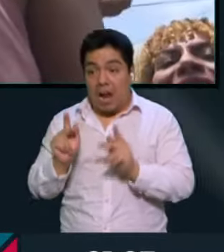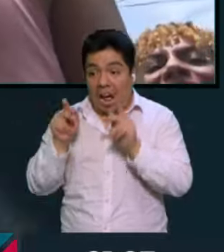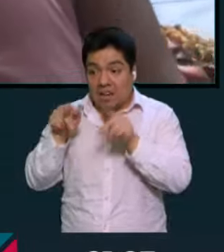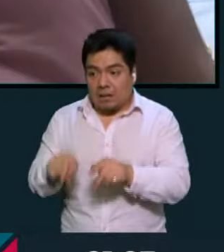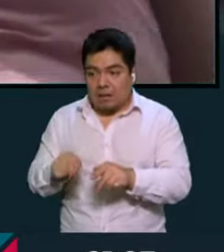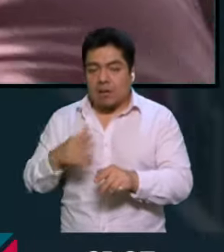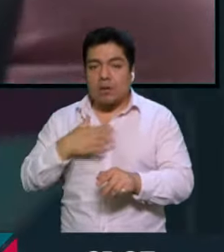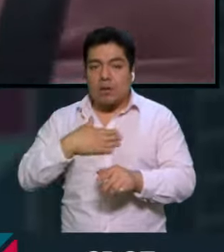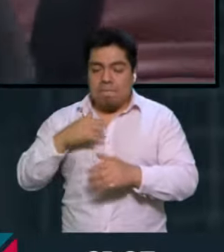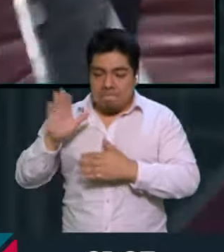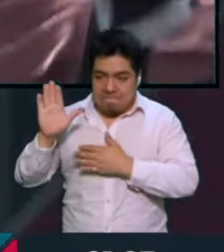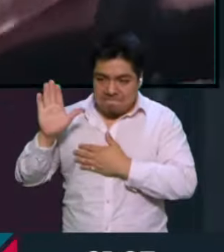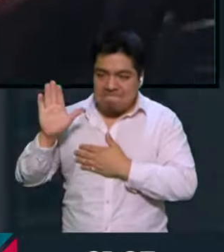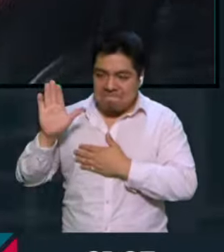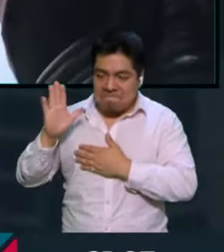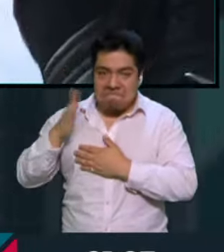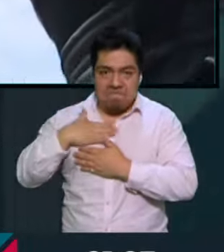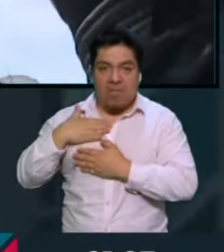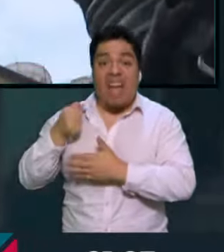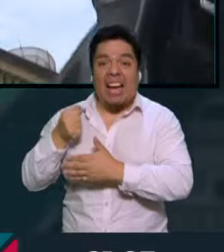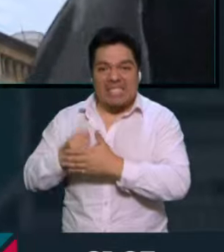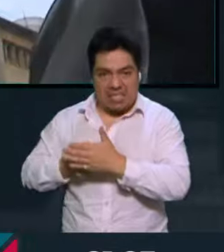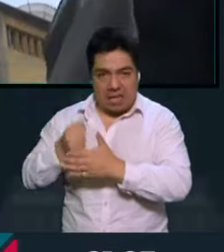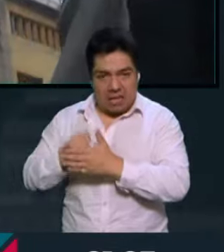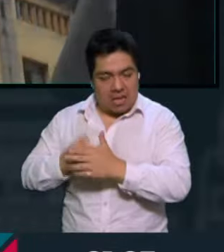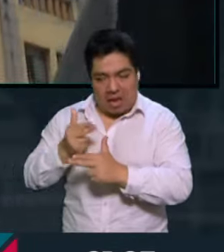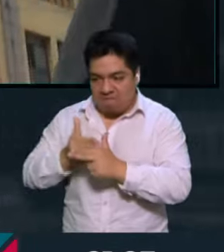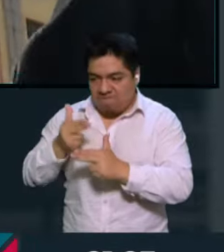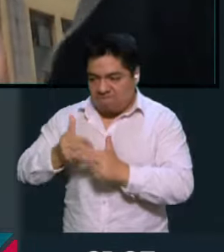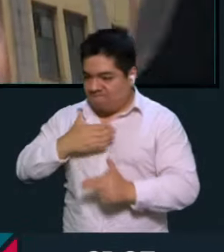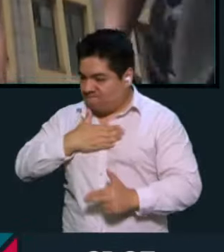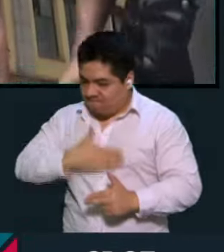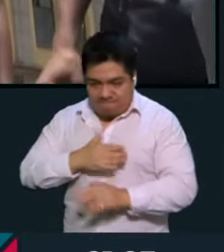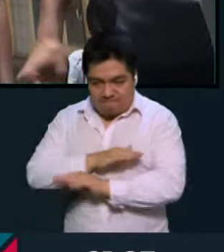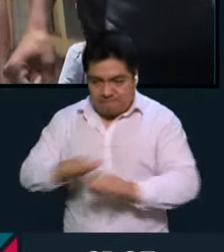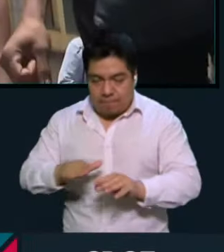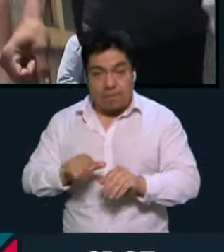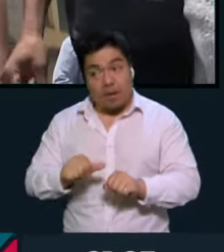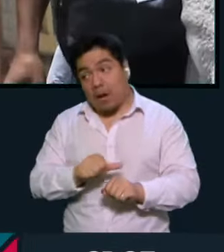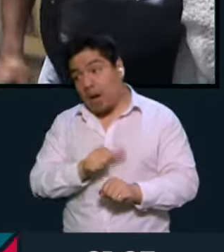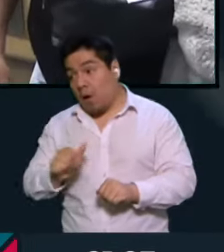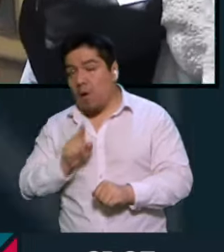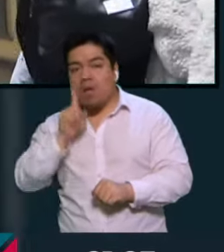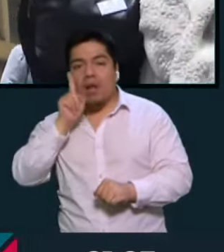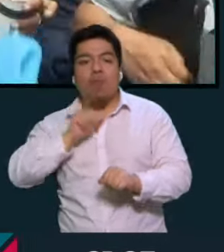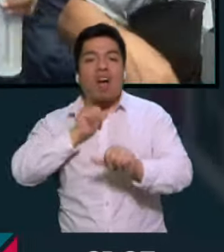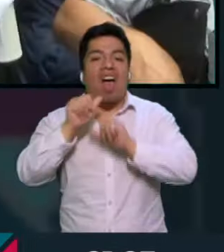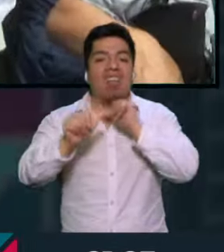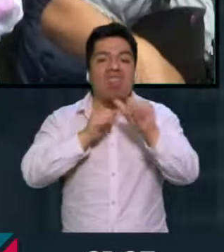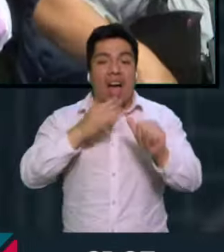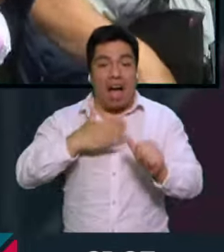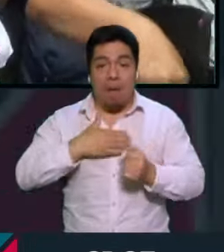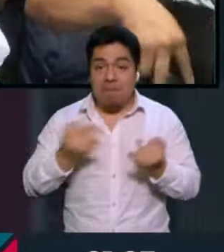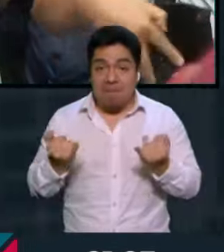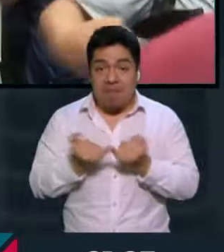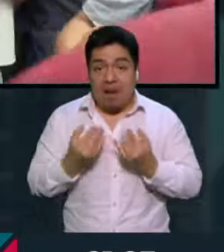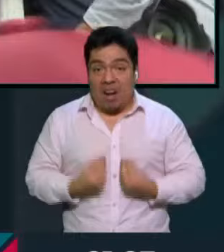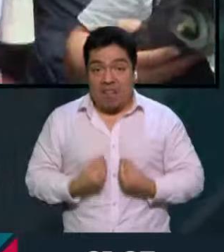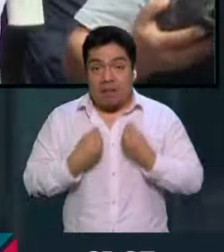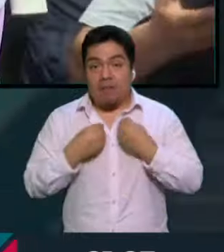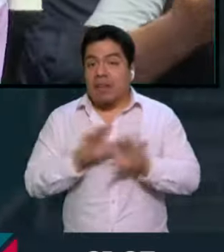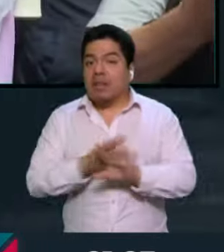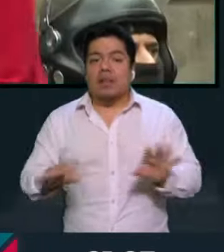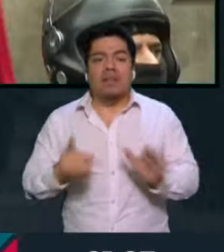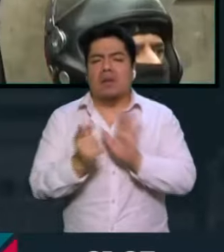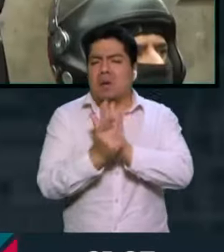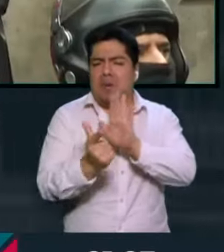prometí que no iba a descansar hasta que no hubiera justicia y que también que ninguna otra mujer viviera lo que me ha tocado vivir a mí. No nomás es